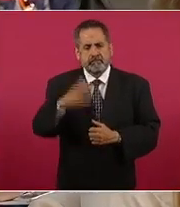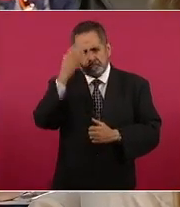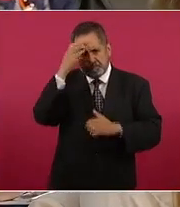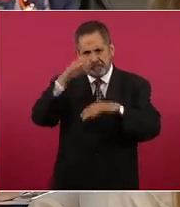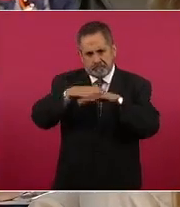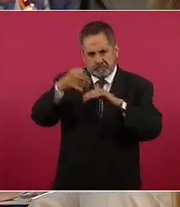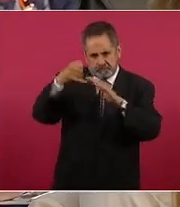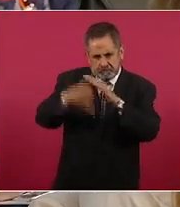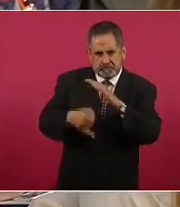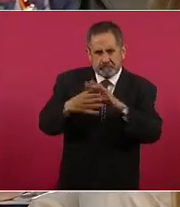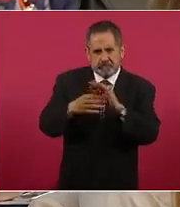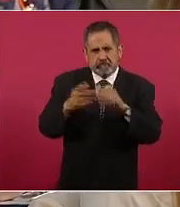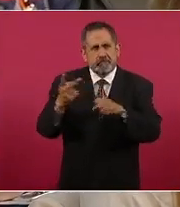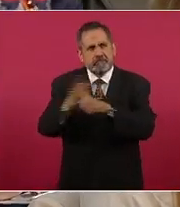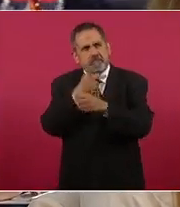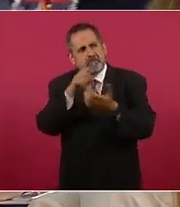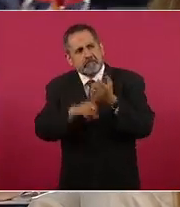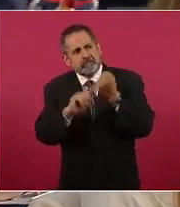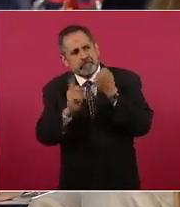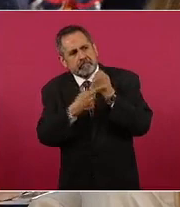más sobre las causas